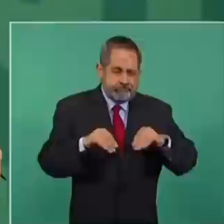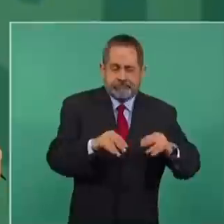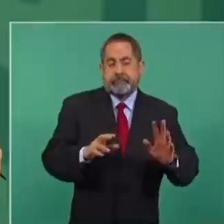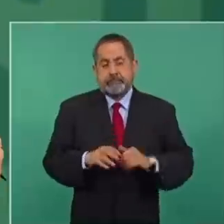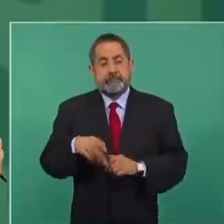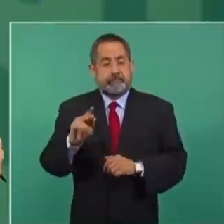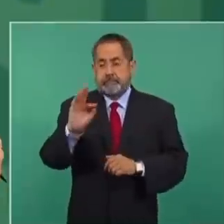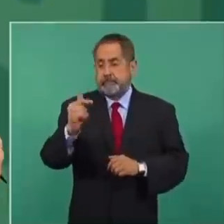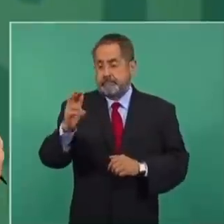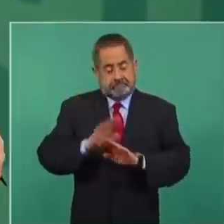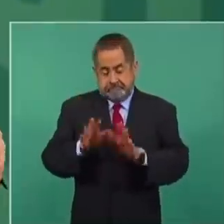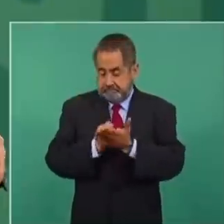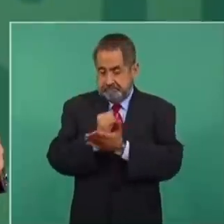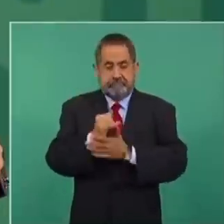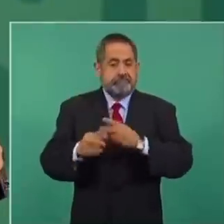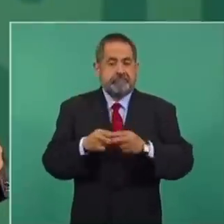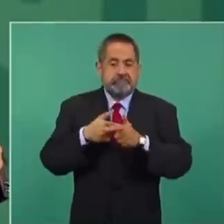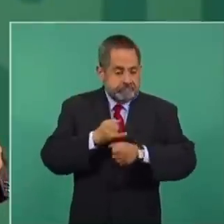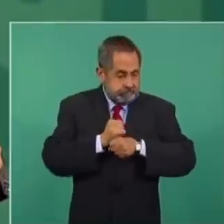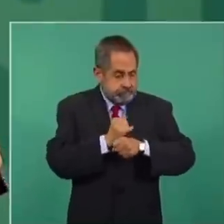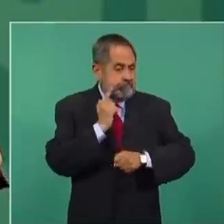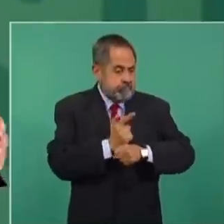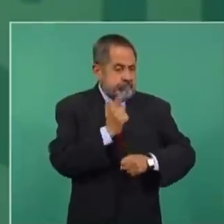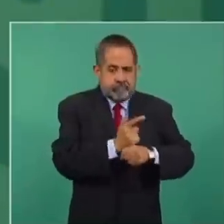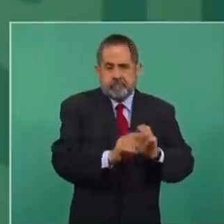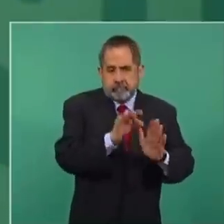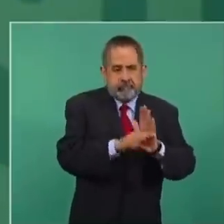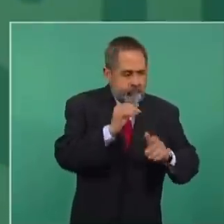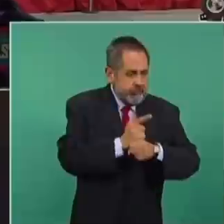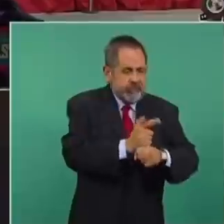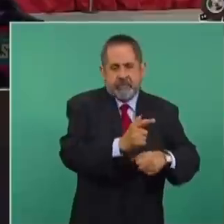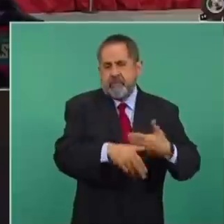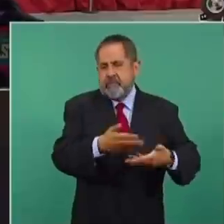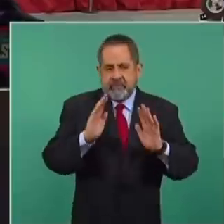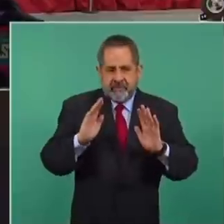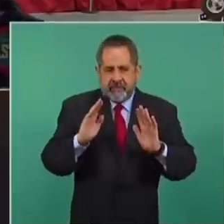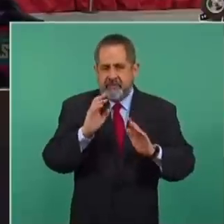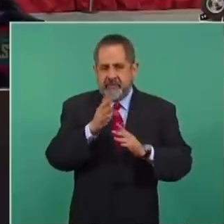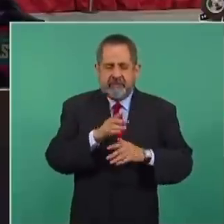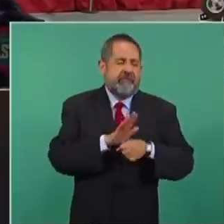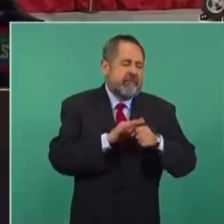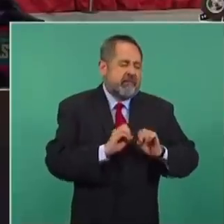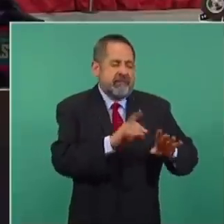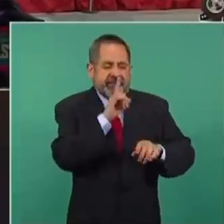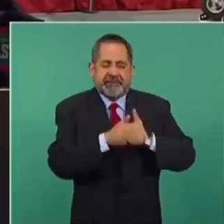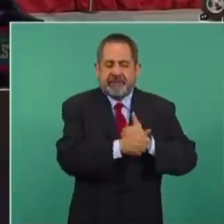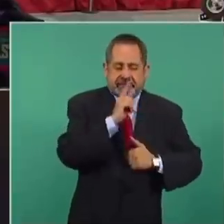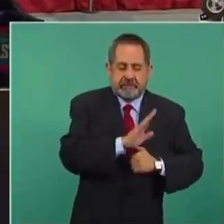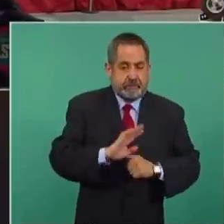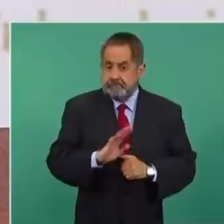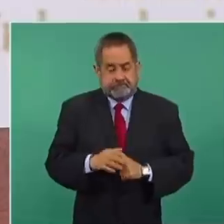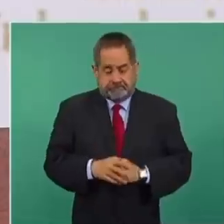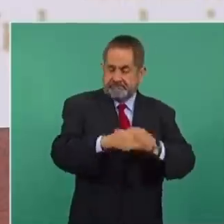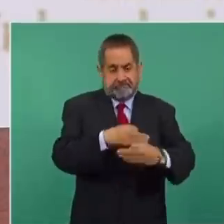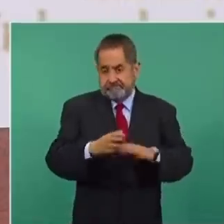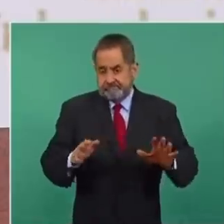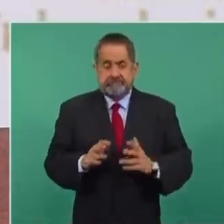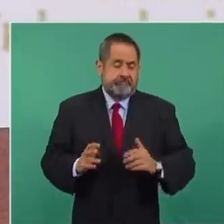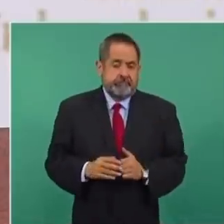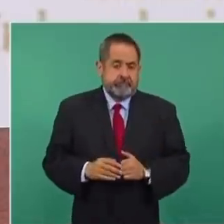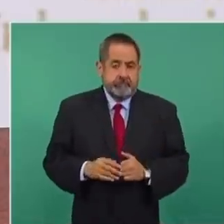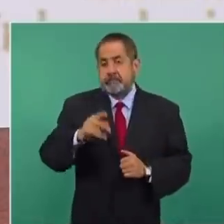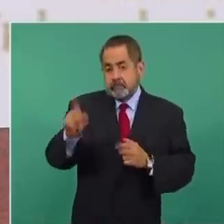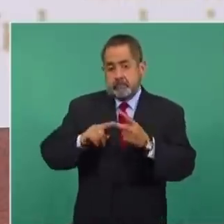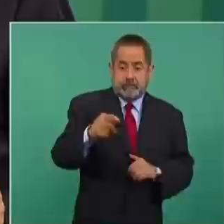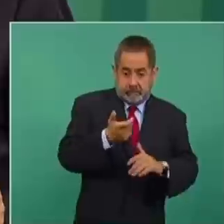Pero la fiscalía lo que tiene que hacer es investigar y no solapar nada, sea quien sea. No debe de haber impunidad. Y también